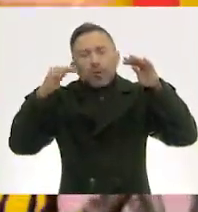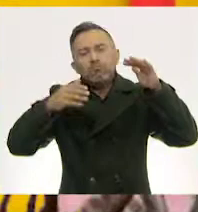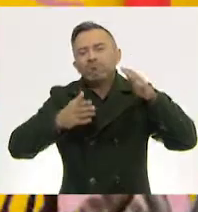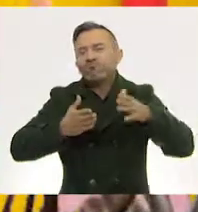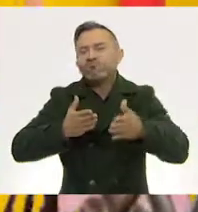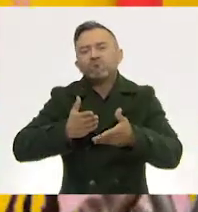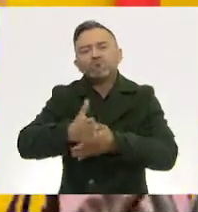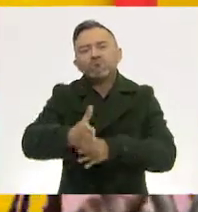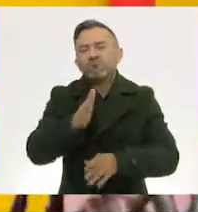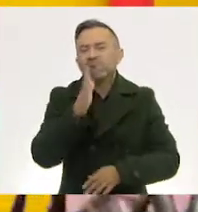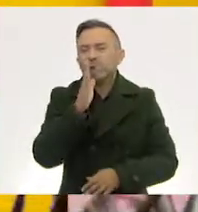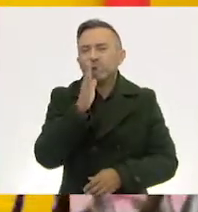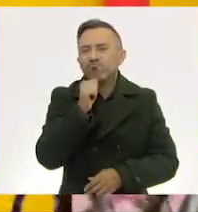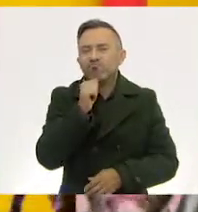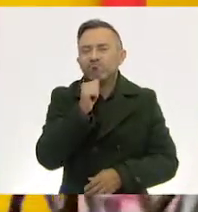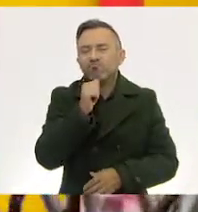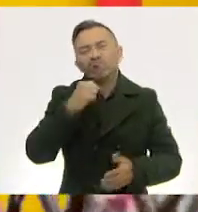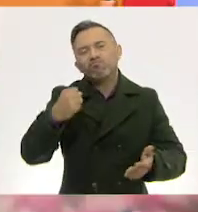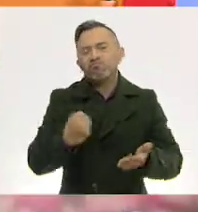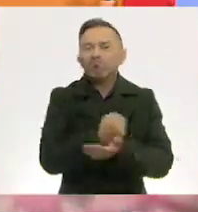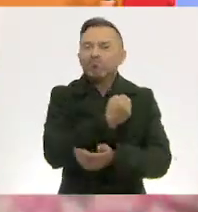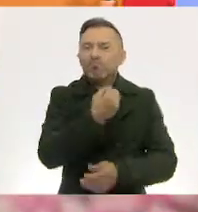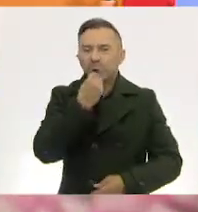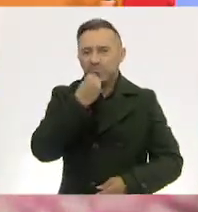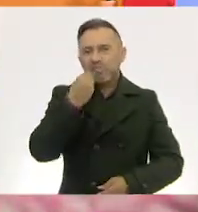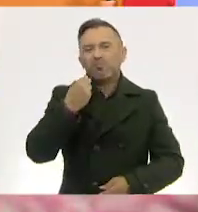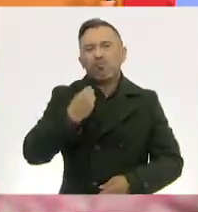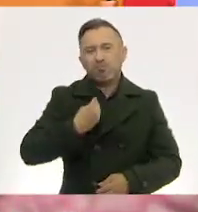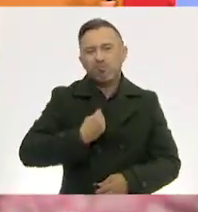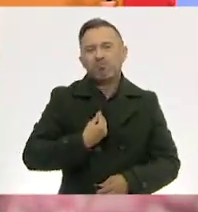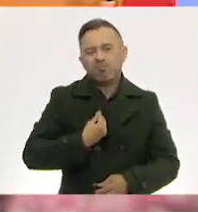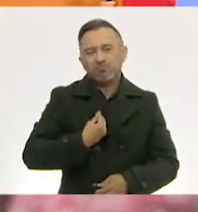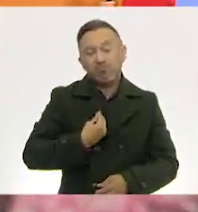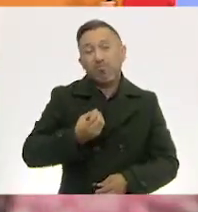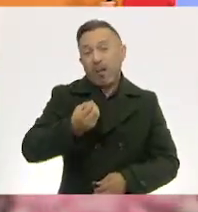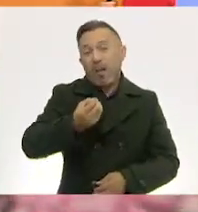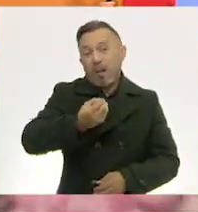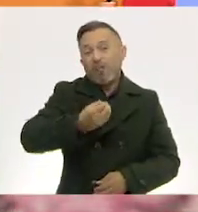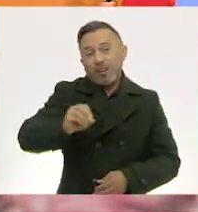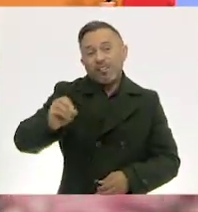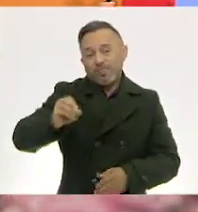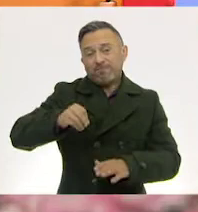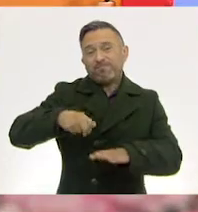No modo. Lo tendremos que atravesar.